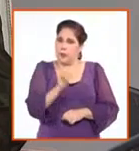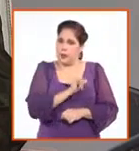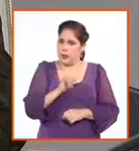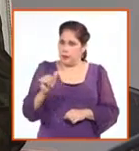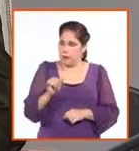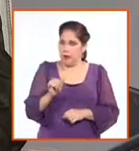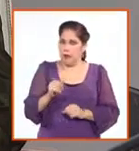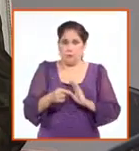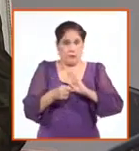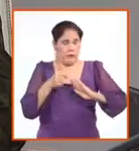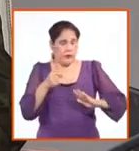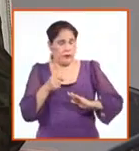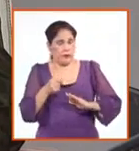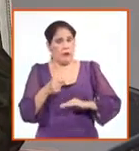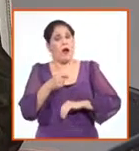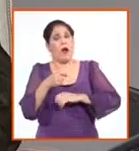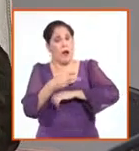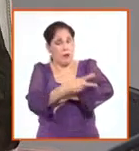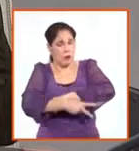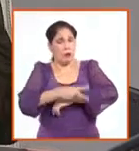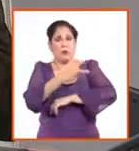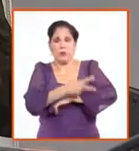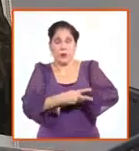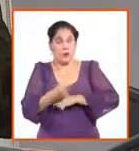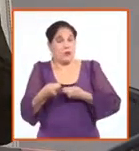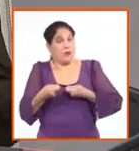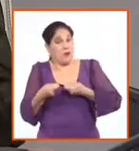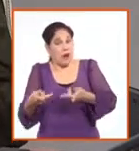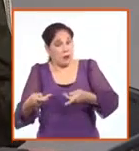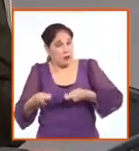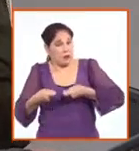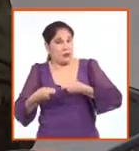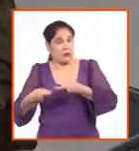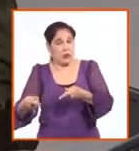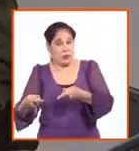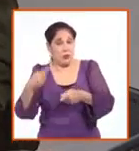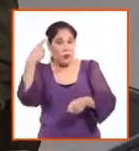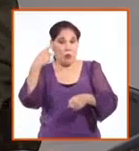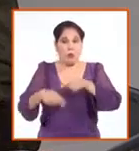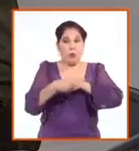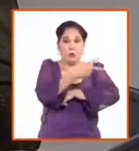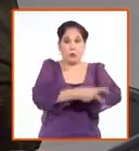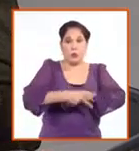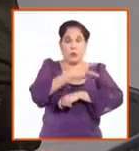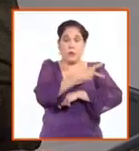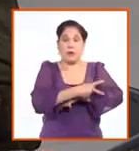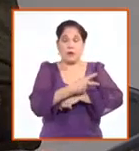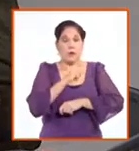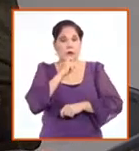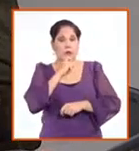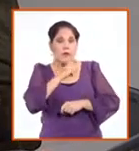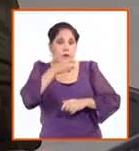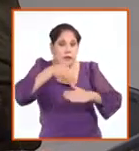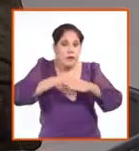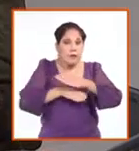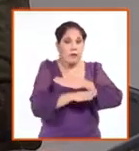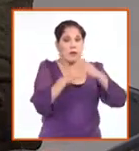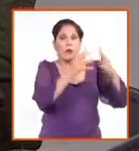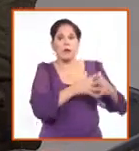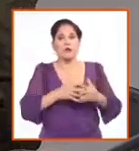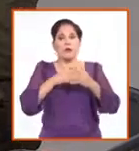permanente que implica gastos importantes para terceros países para enfrentar la actividad migratoria